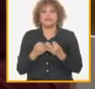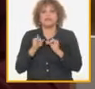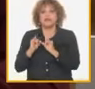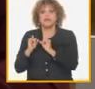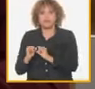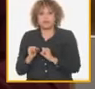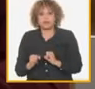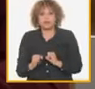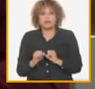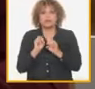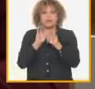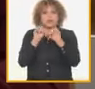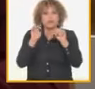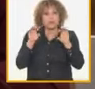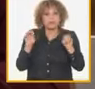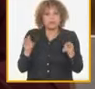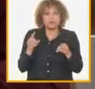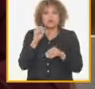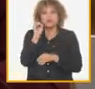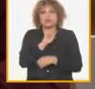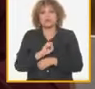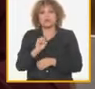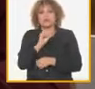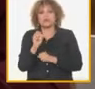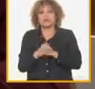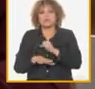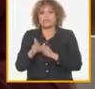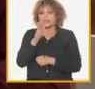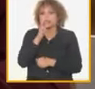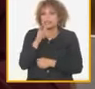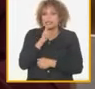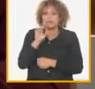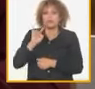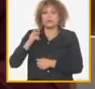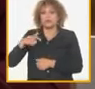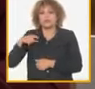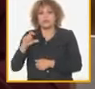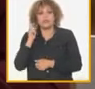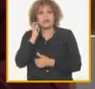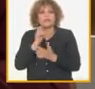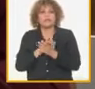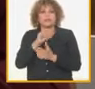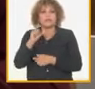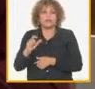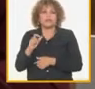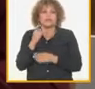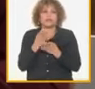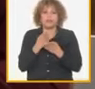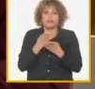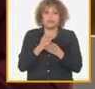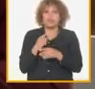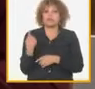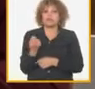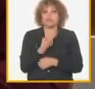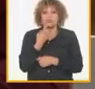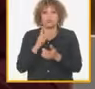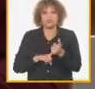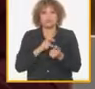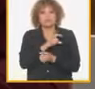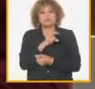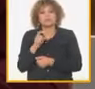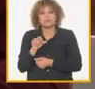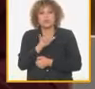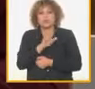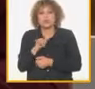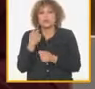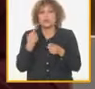de las organizaciones de masa de la unión de jóvenes comunistas de las organizaciones estudiantiles de nosotros como partido del